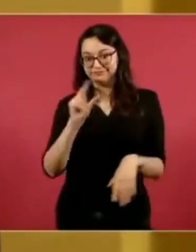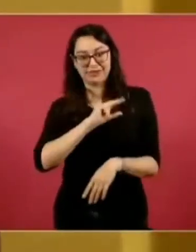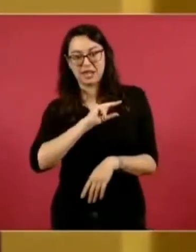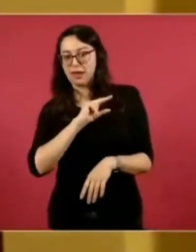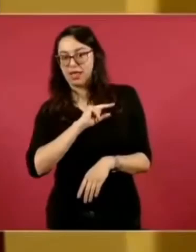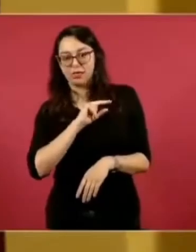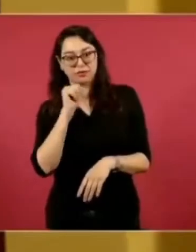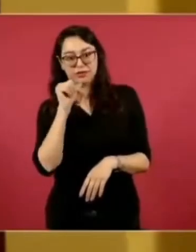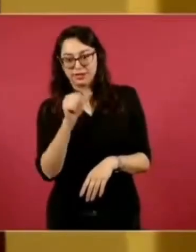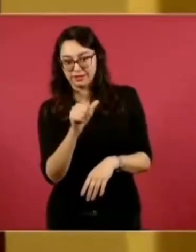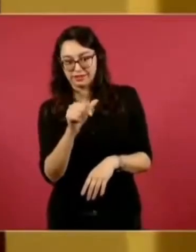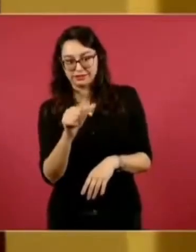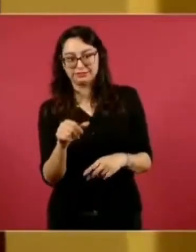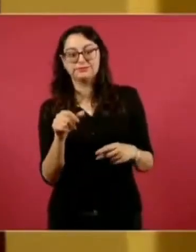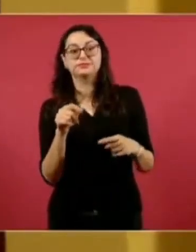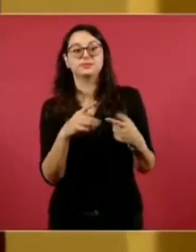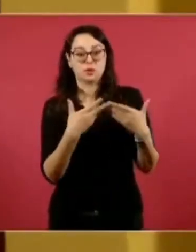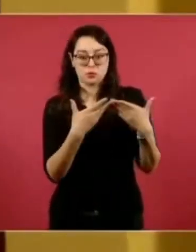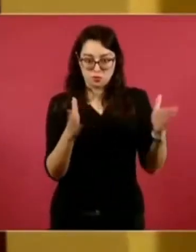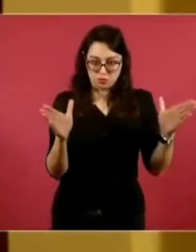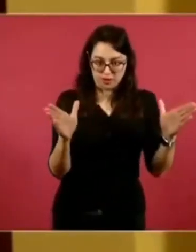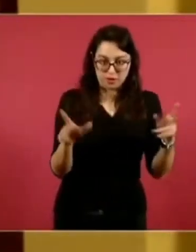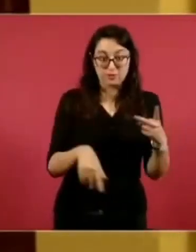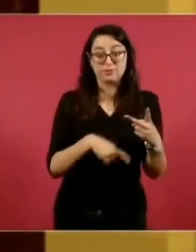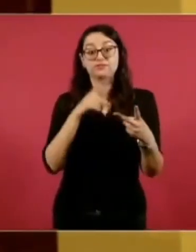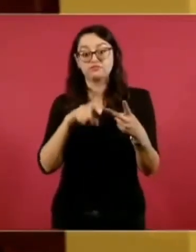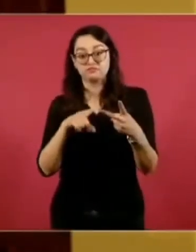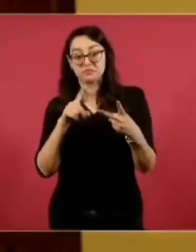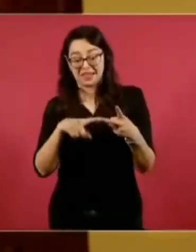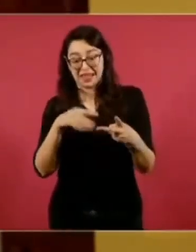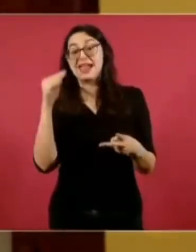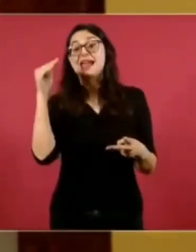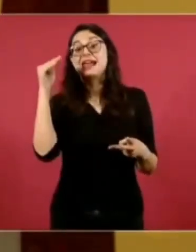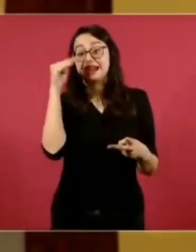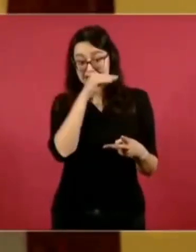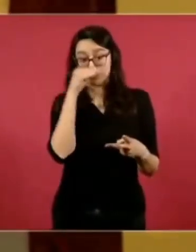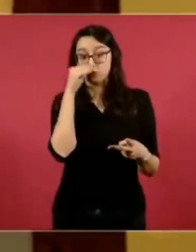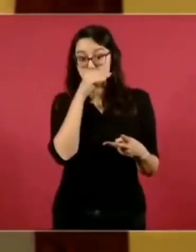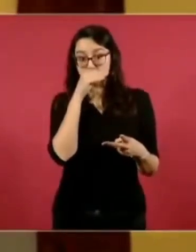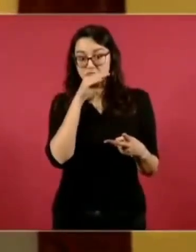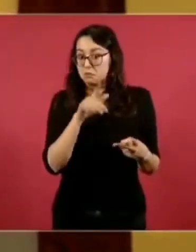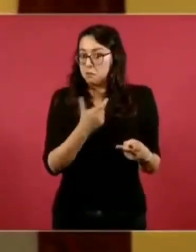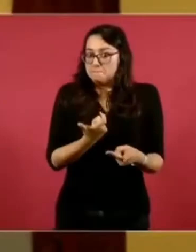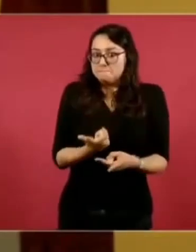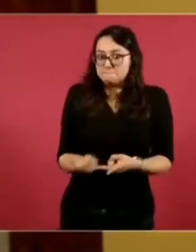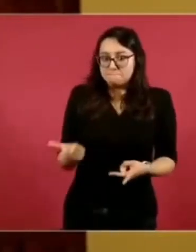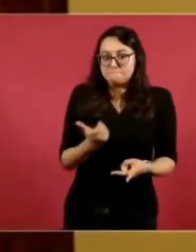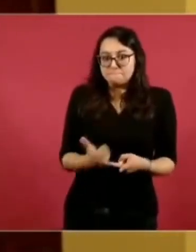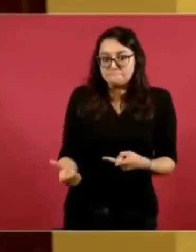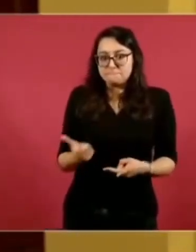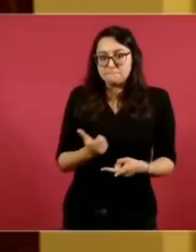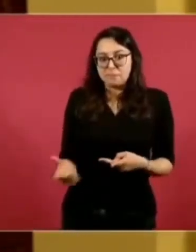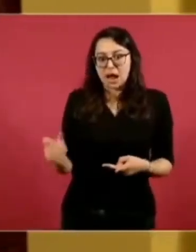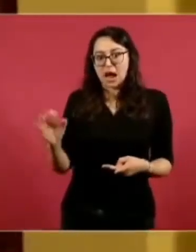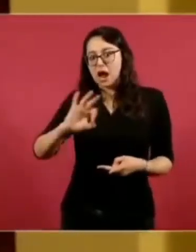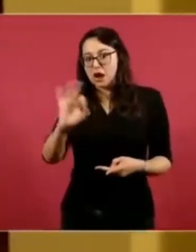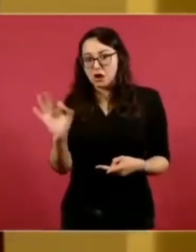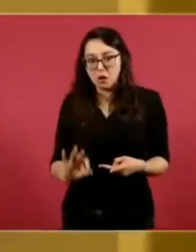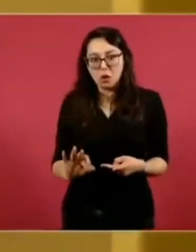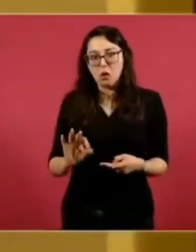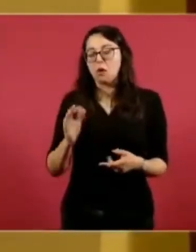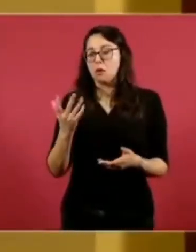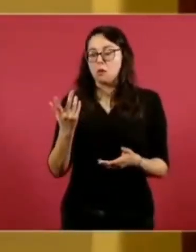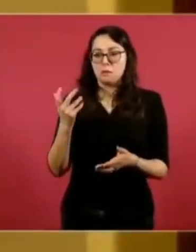es un sistema gratuito y creemos que es mejor que sea gratuito a que tenga cobro de cuotas, prepagos,